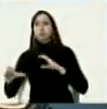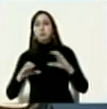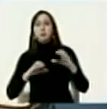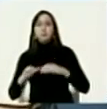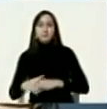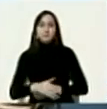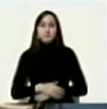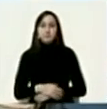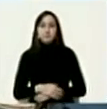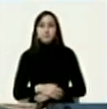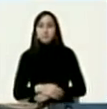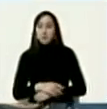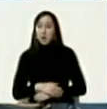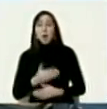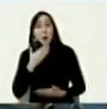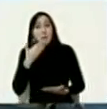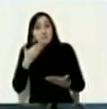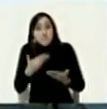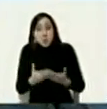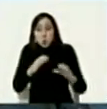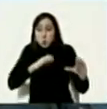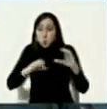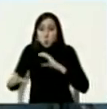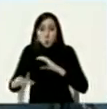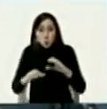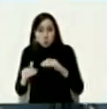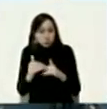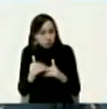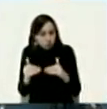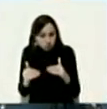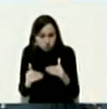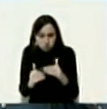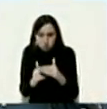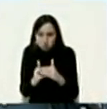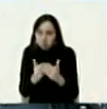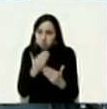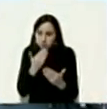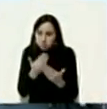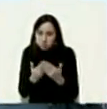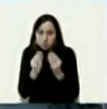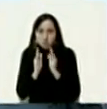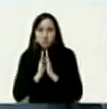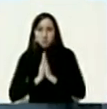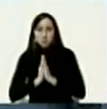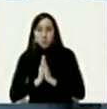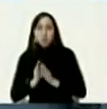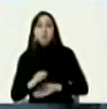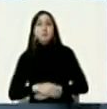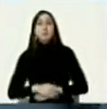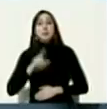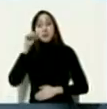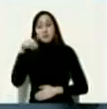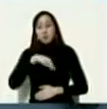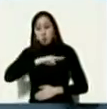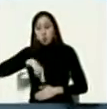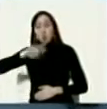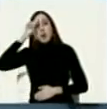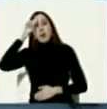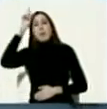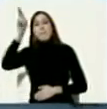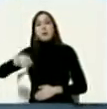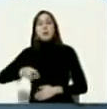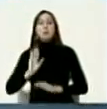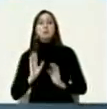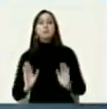nos pidieron que las conversaciones fueran reservadas secretas y respetamos el carácter secreto de esas conversaciones